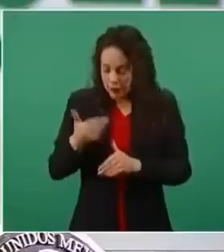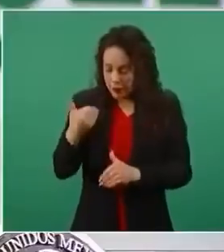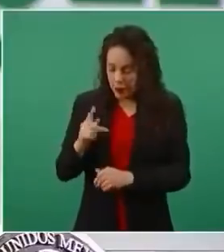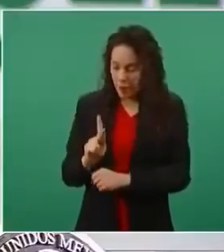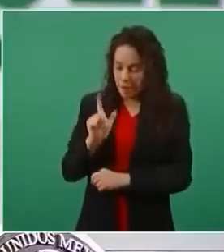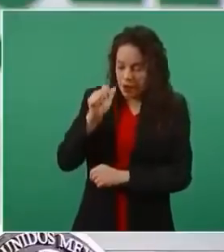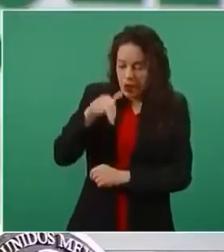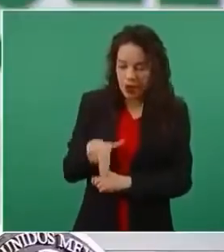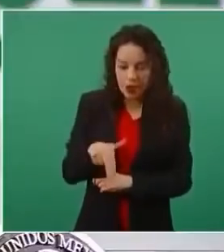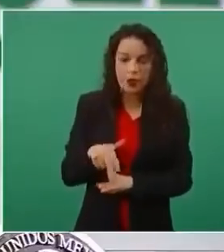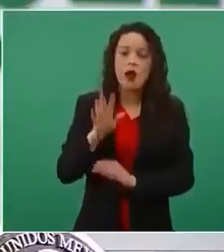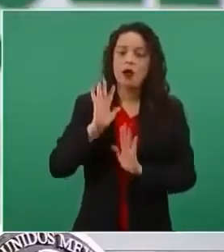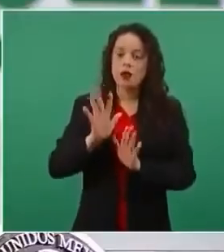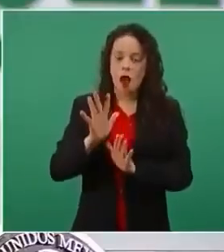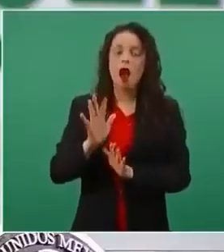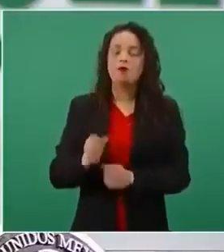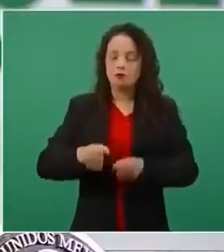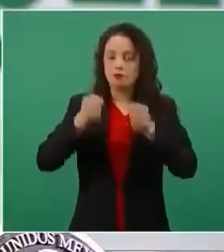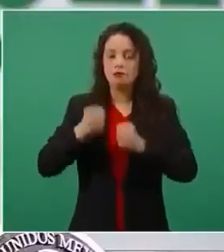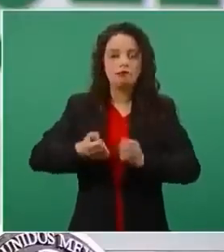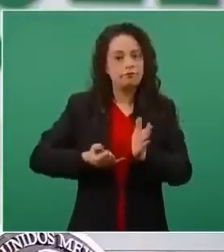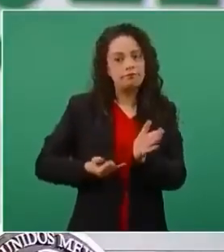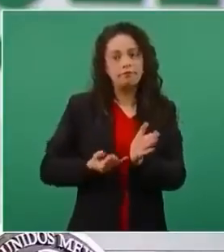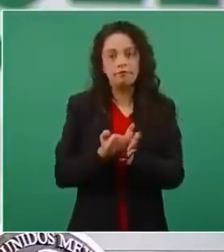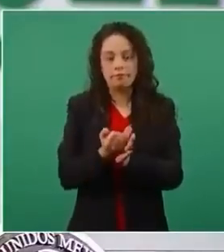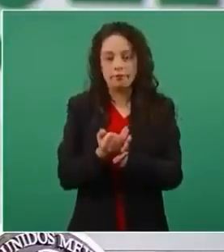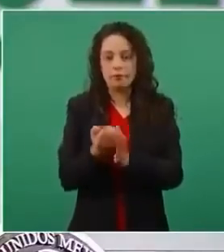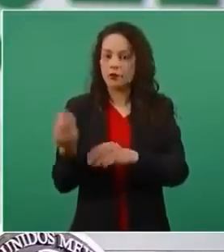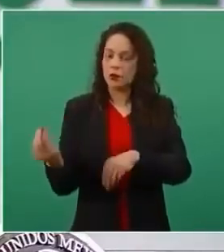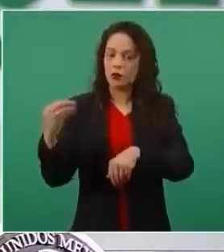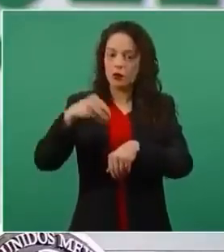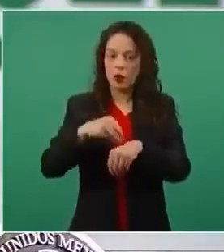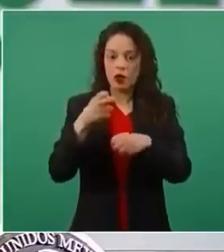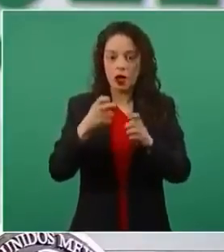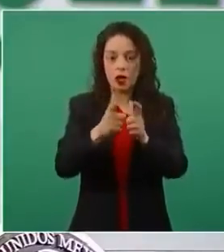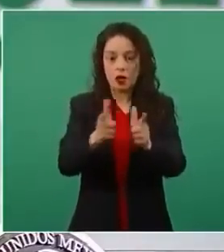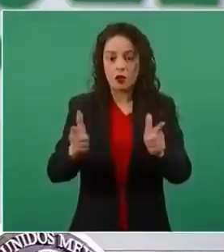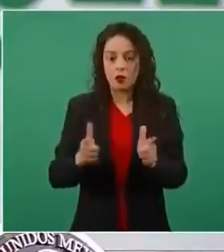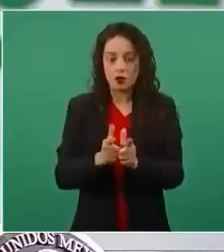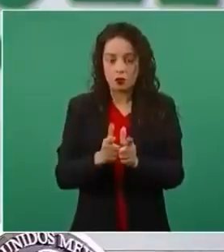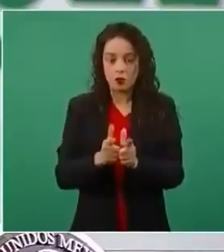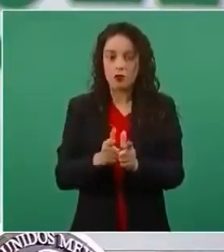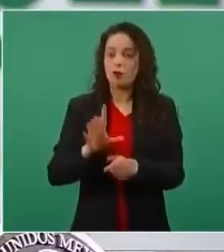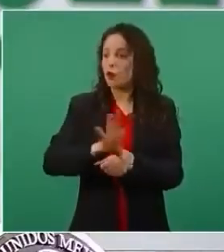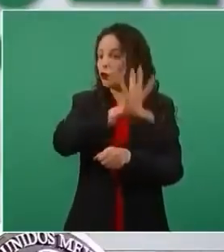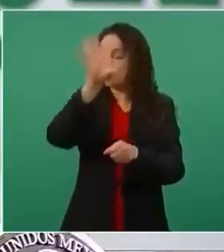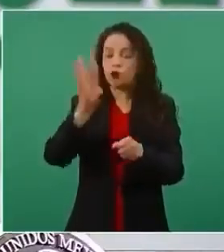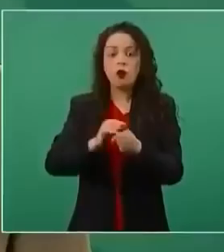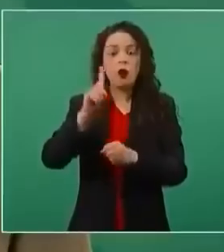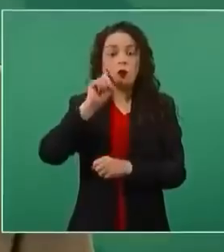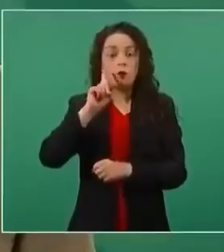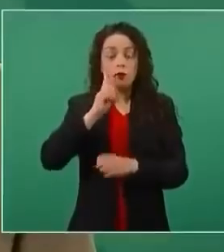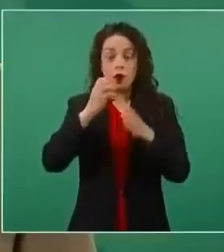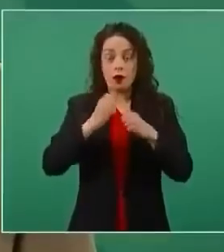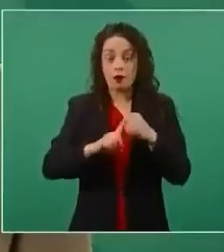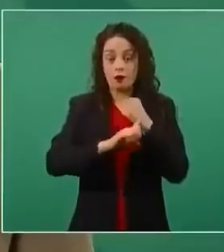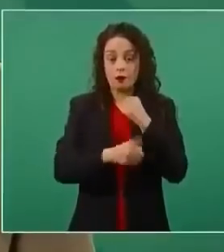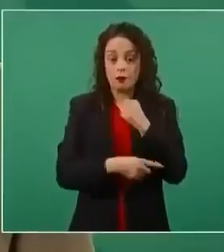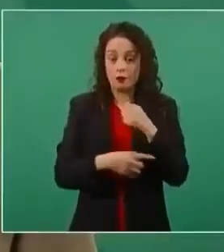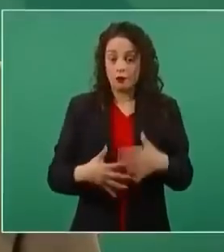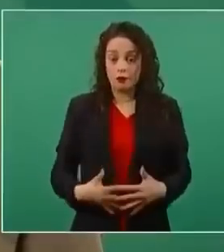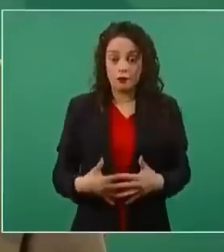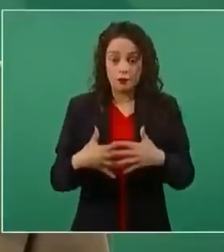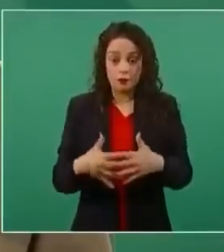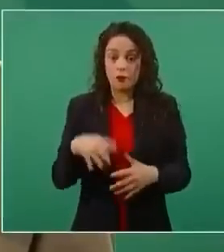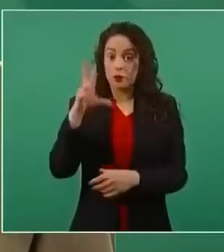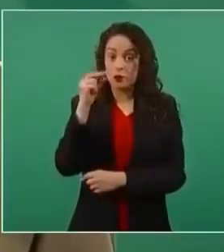La operativa se ha decidido incluir ya de una vez a todas las mujeres embarazadas, independientemente